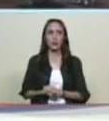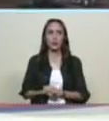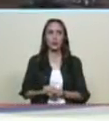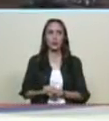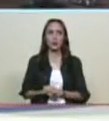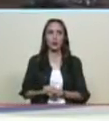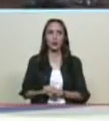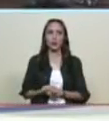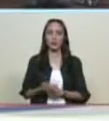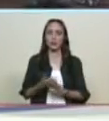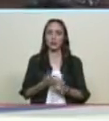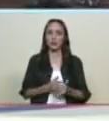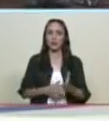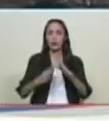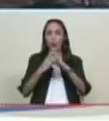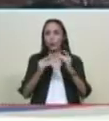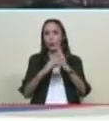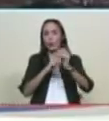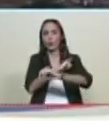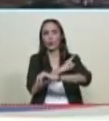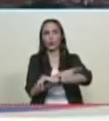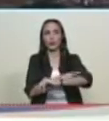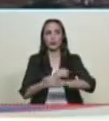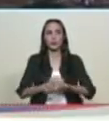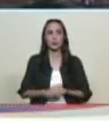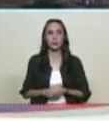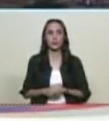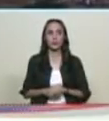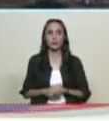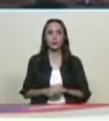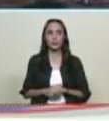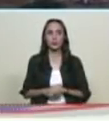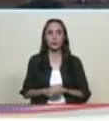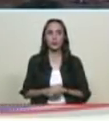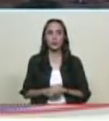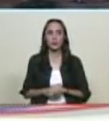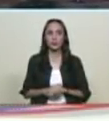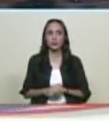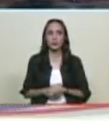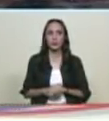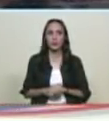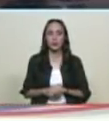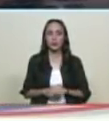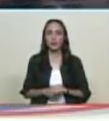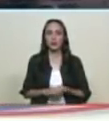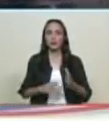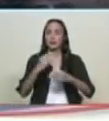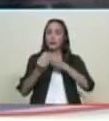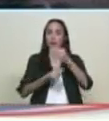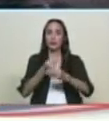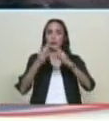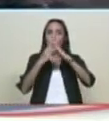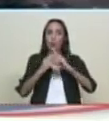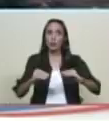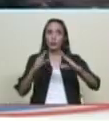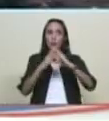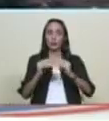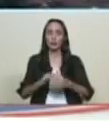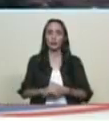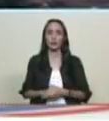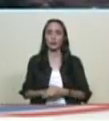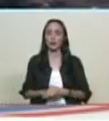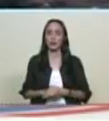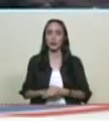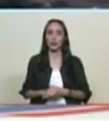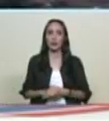todo nosotros que tenemos el poder de hacer todo lo que sea necesario hacer solidaridad amor